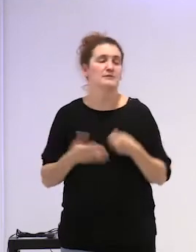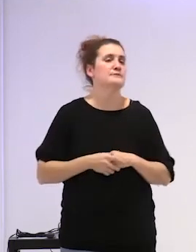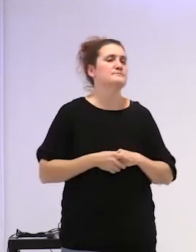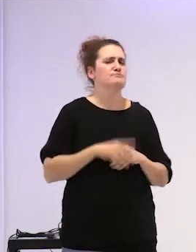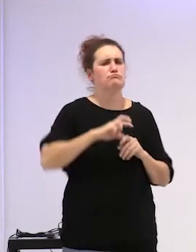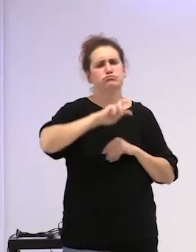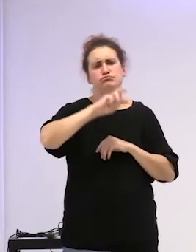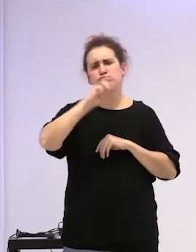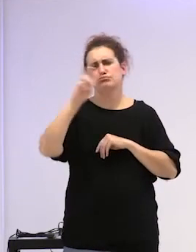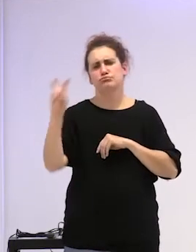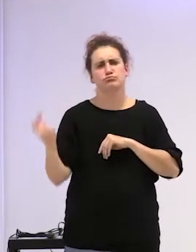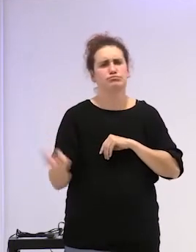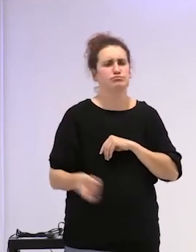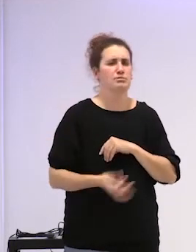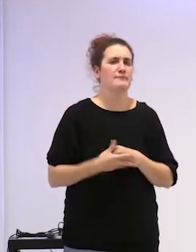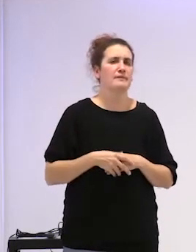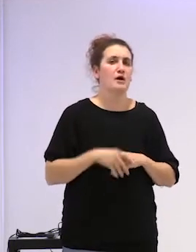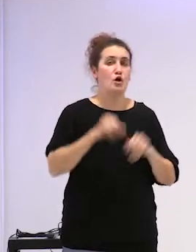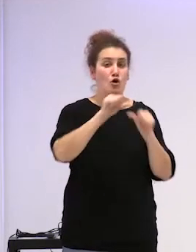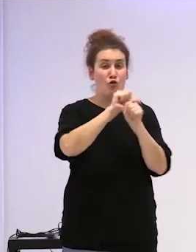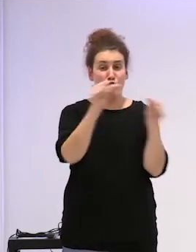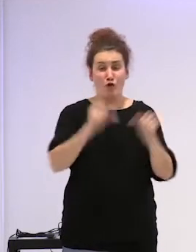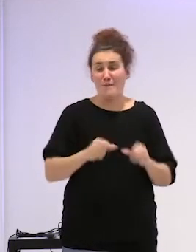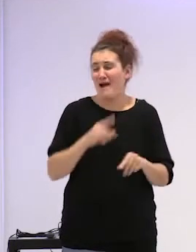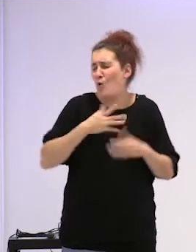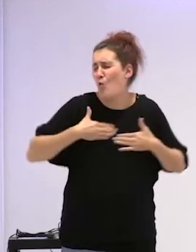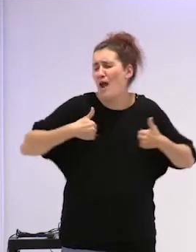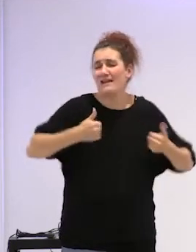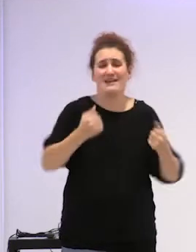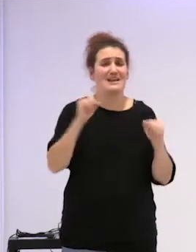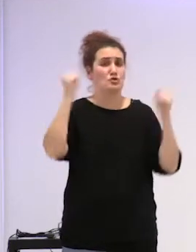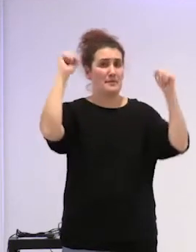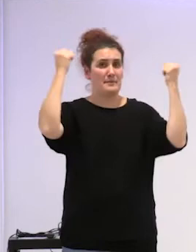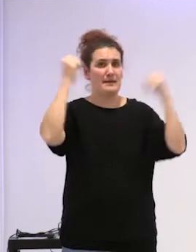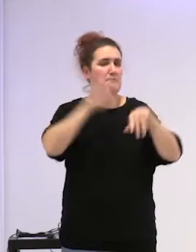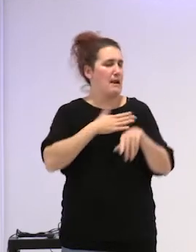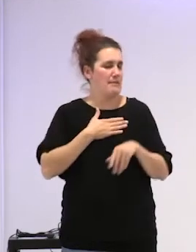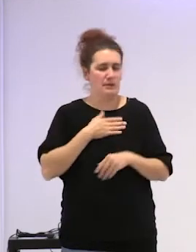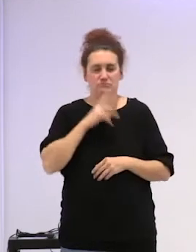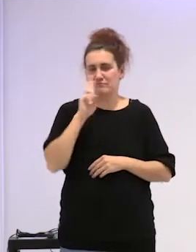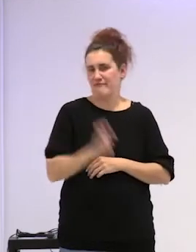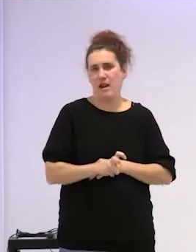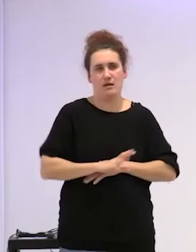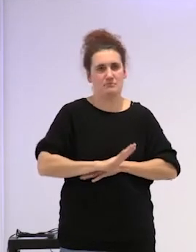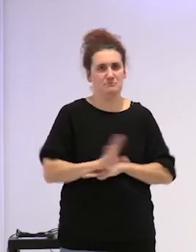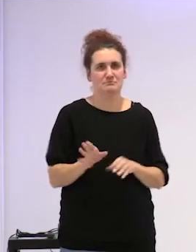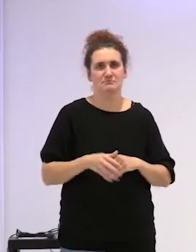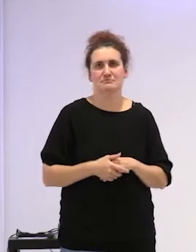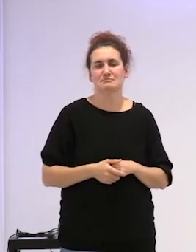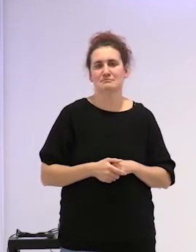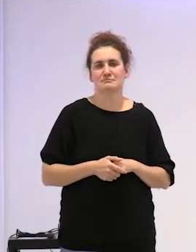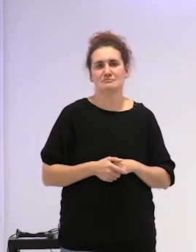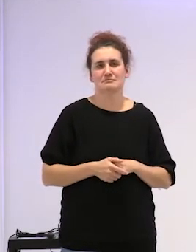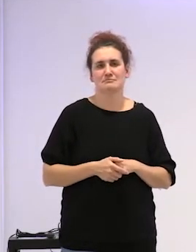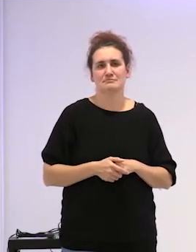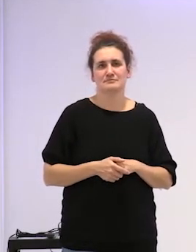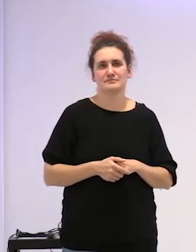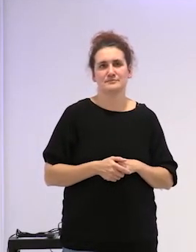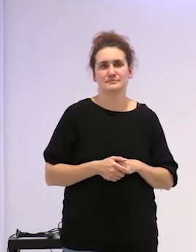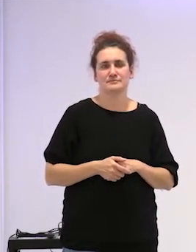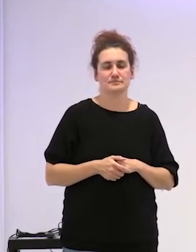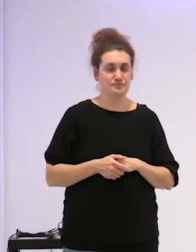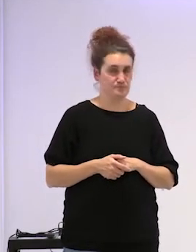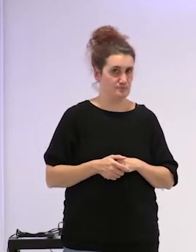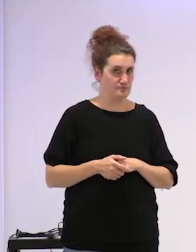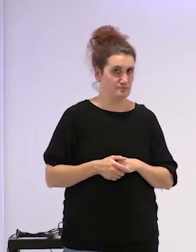etc cualquier forma de sobrevivir a ese momento para mi es legítima por eso palabras dislocadas no es un ejemplo de nada o